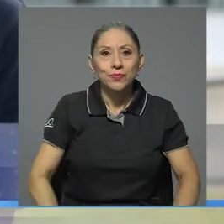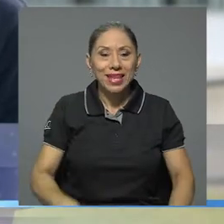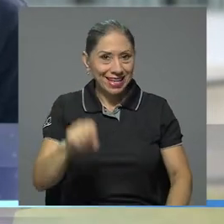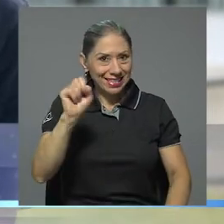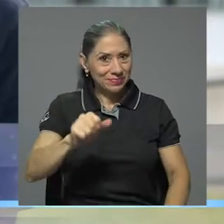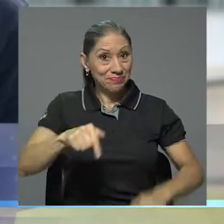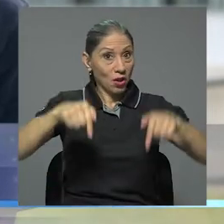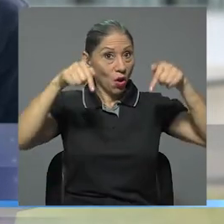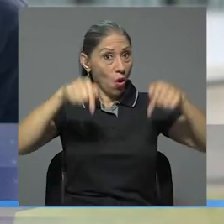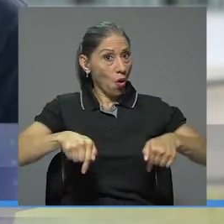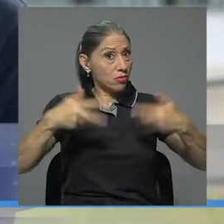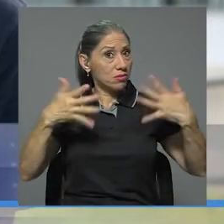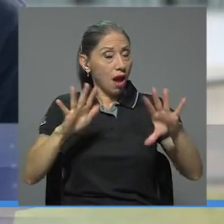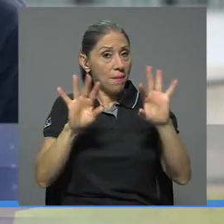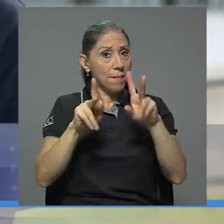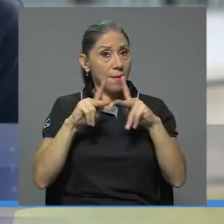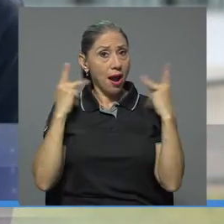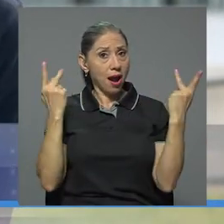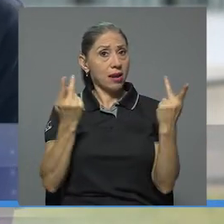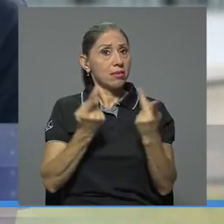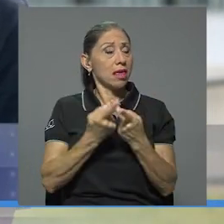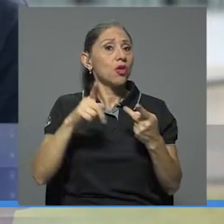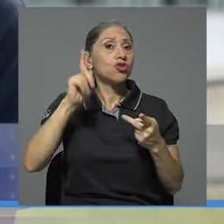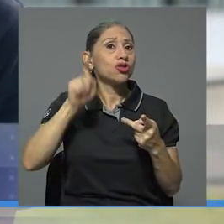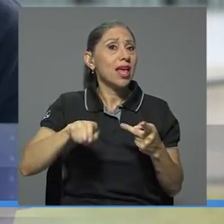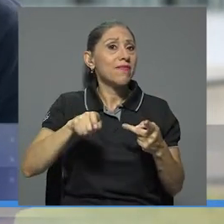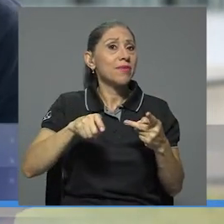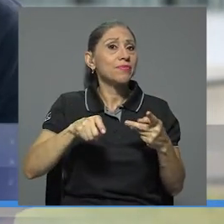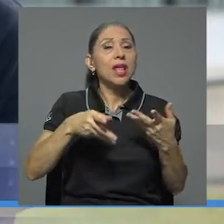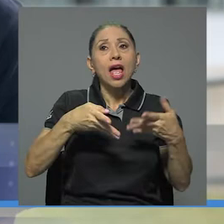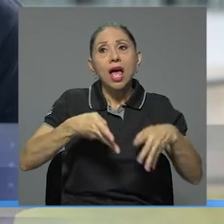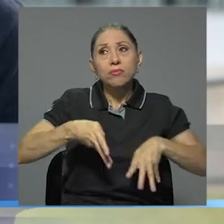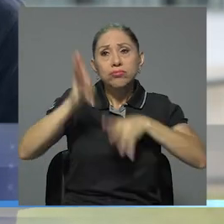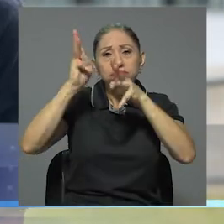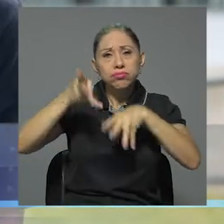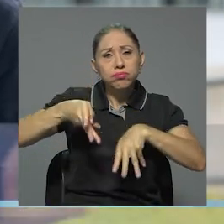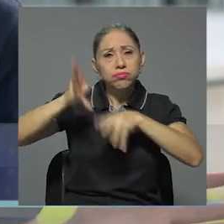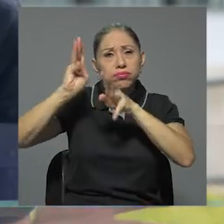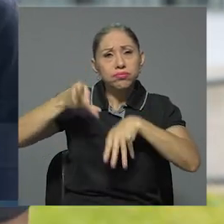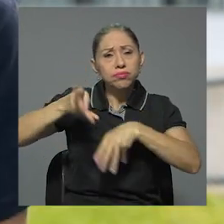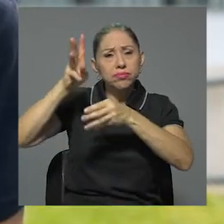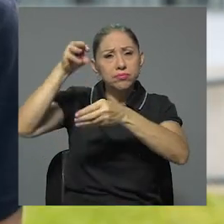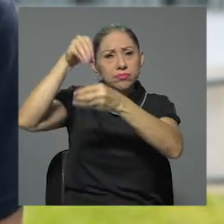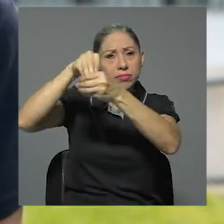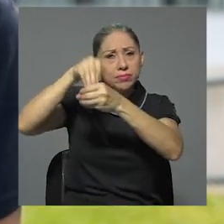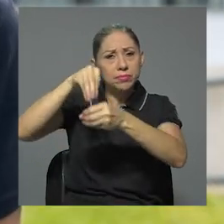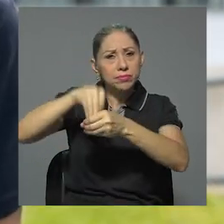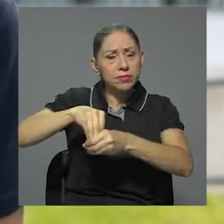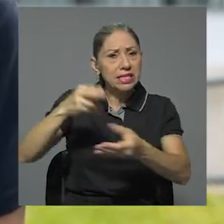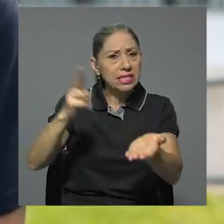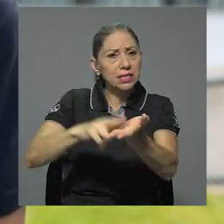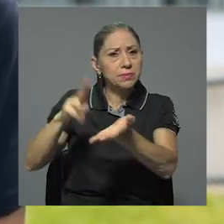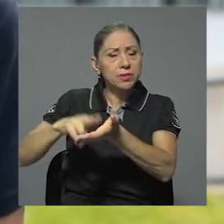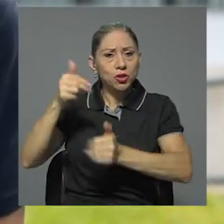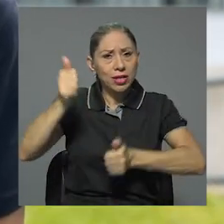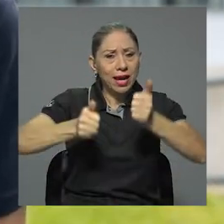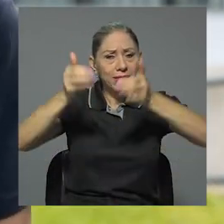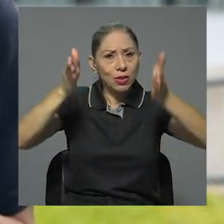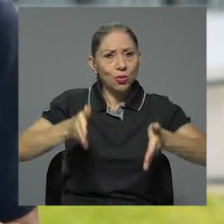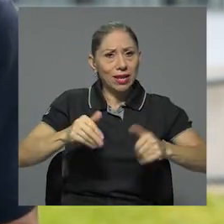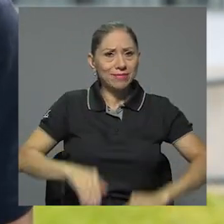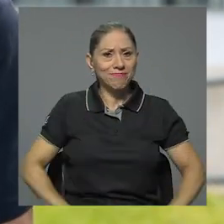bueno, el día de hoy los partidos ya tienen que haber subido a la plataforma que se les habilita ya toda la inscripción de candidaturas y